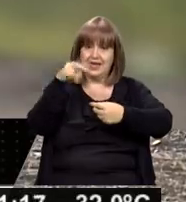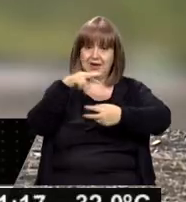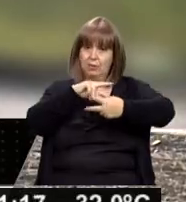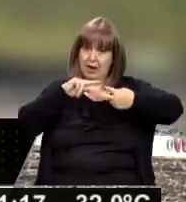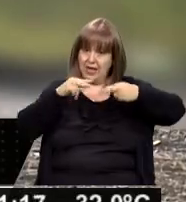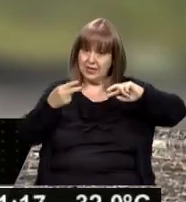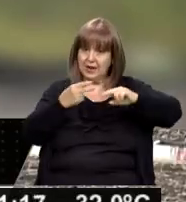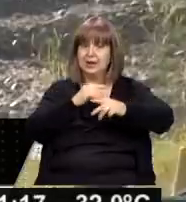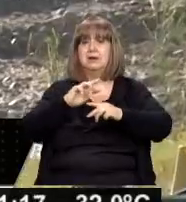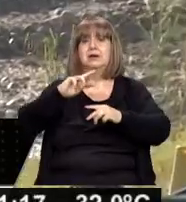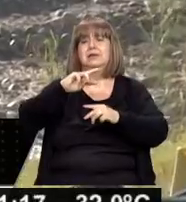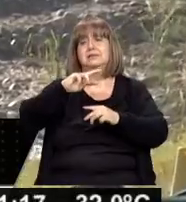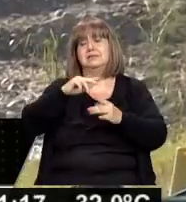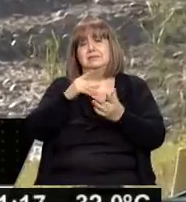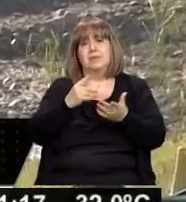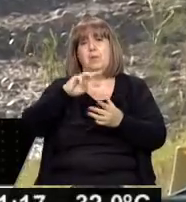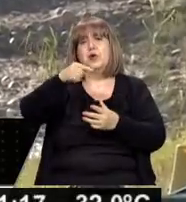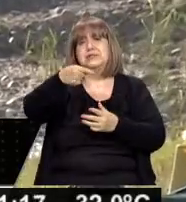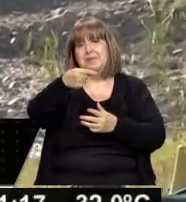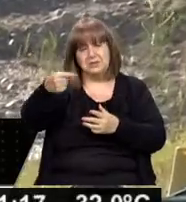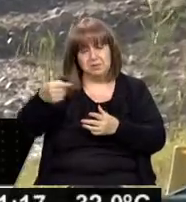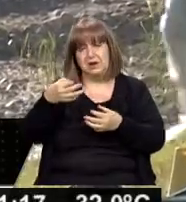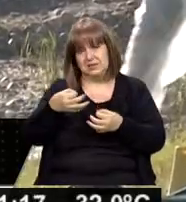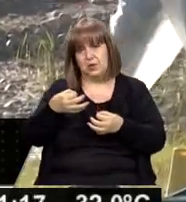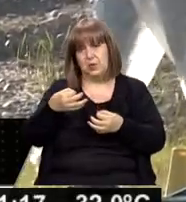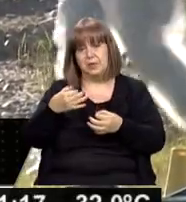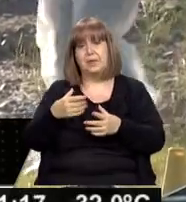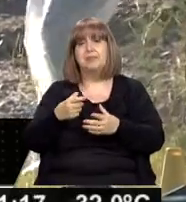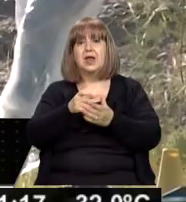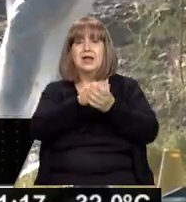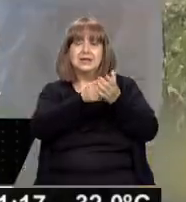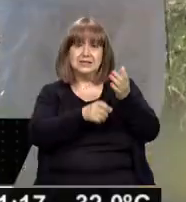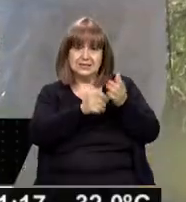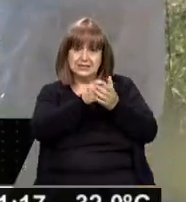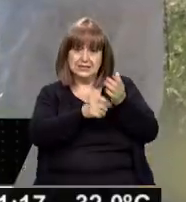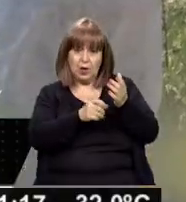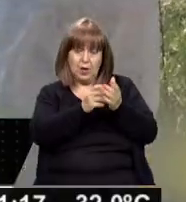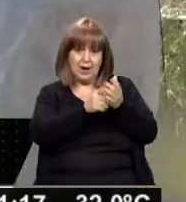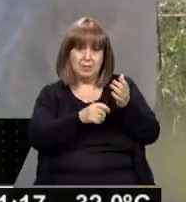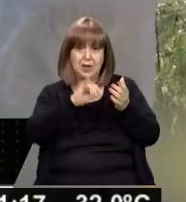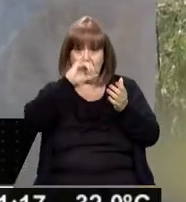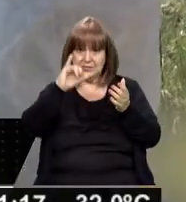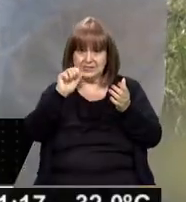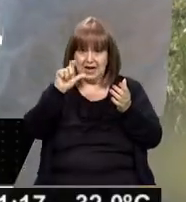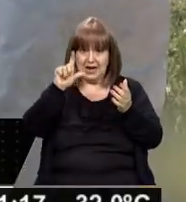Seguramente en la semana que viene tendremos los informes correspondientes. El celular de Salazar ya teníamos todo el tema de